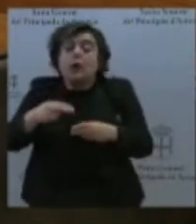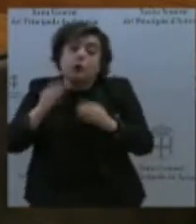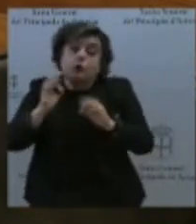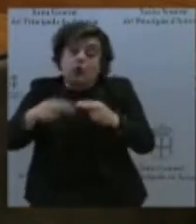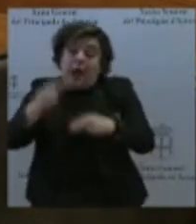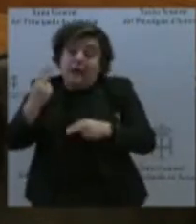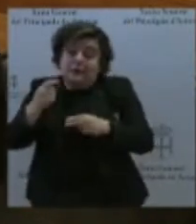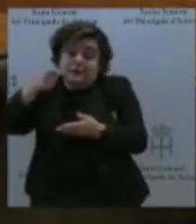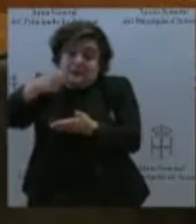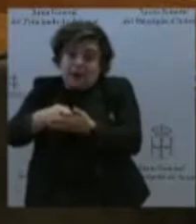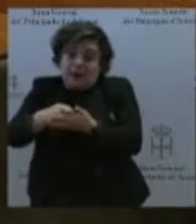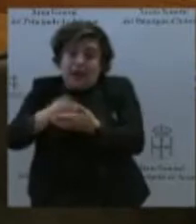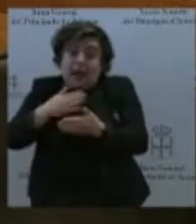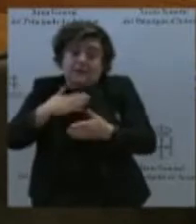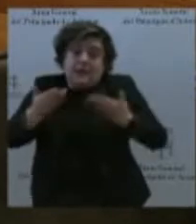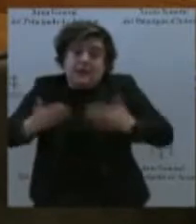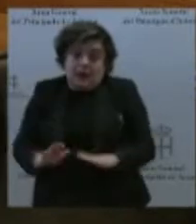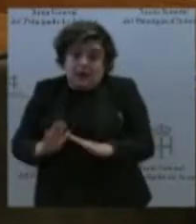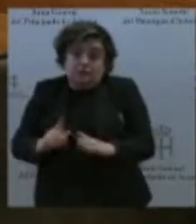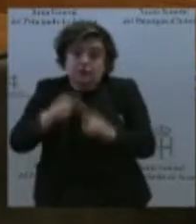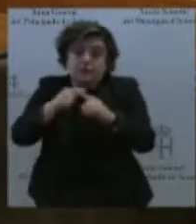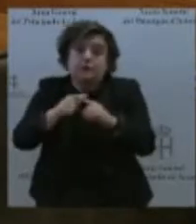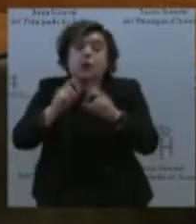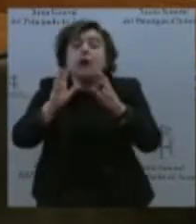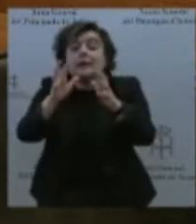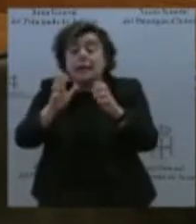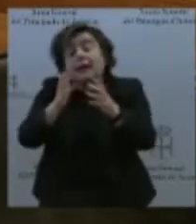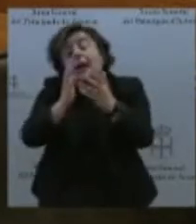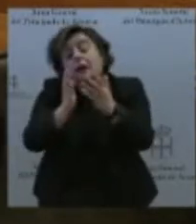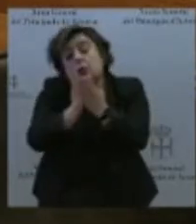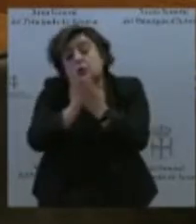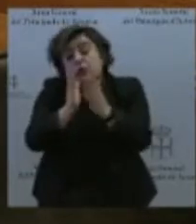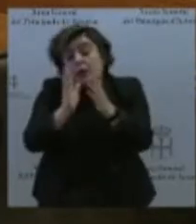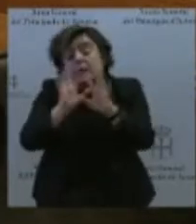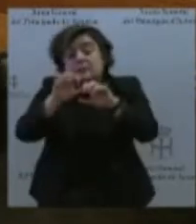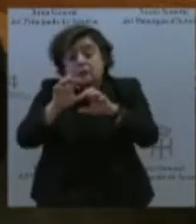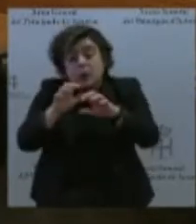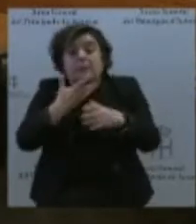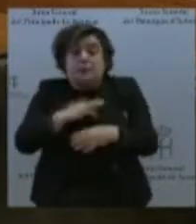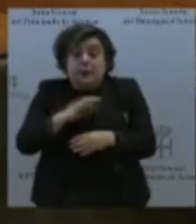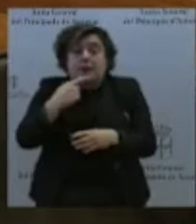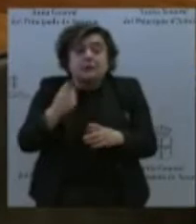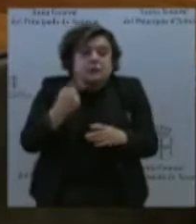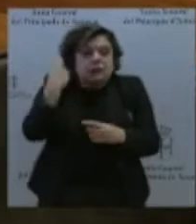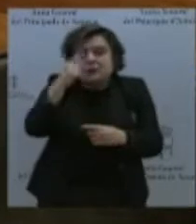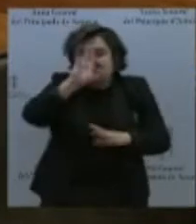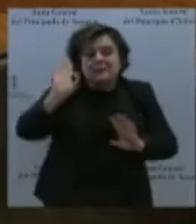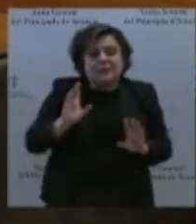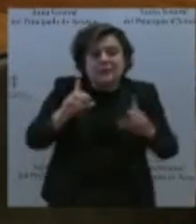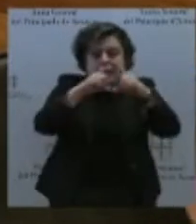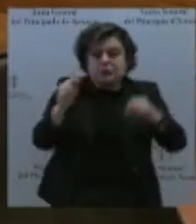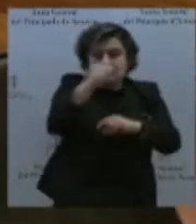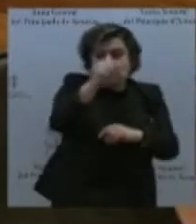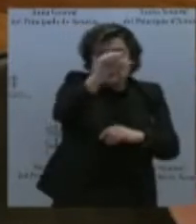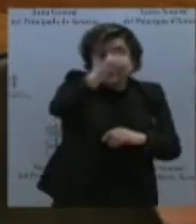en el Occidente de Asturias, que durante muchísimos años, durante muchísimas décadas, era una parte oscura de Asturias, no existía porque no había forma de comunicarse, llegar